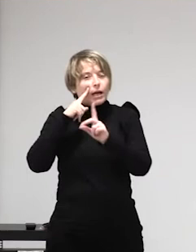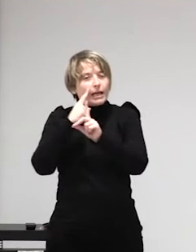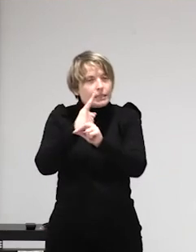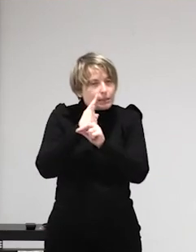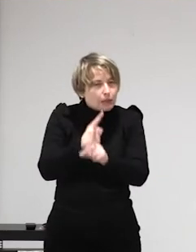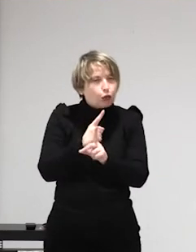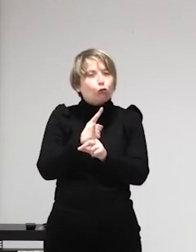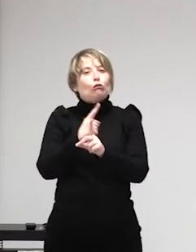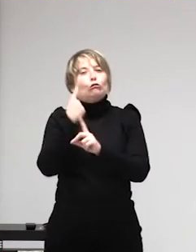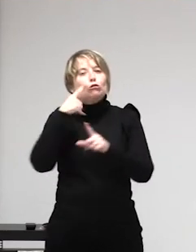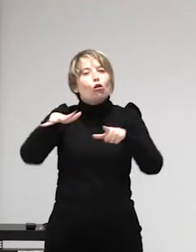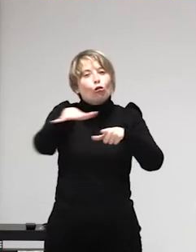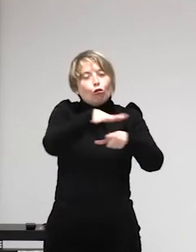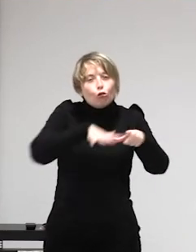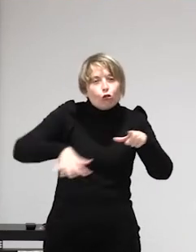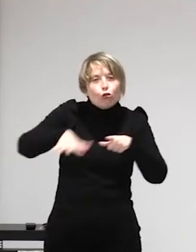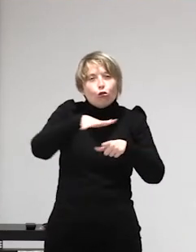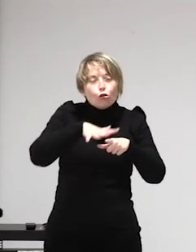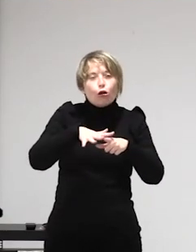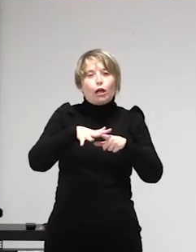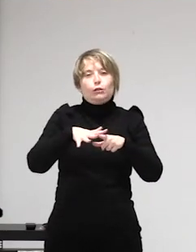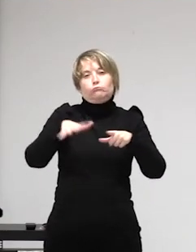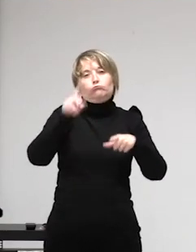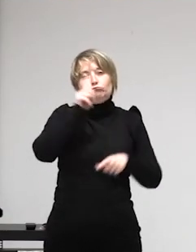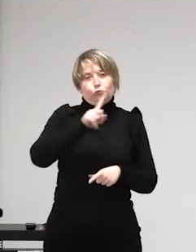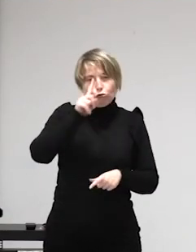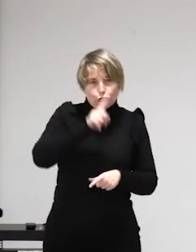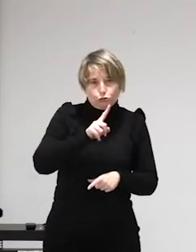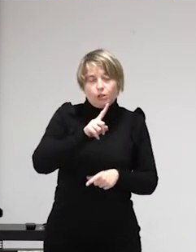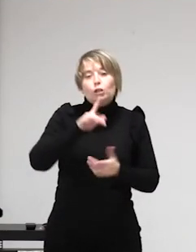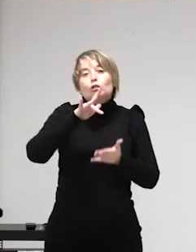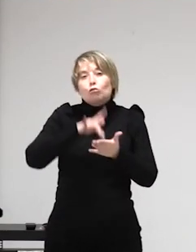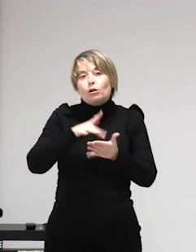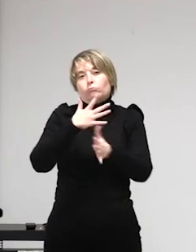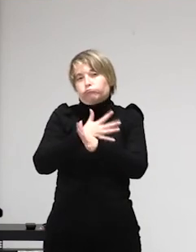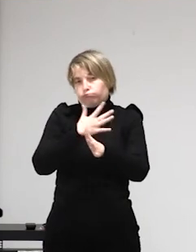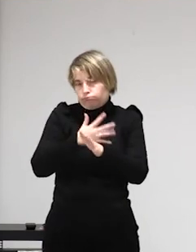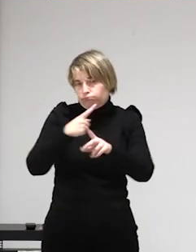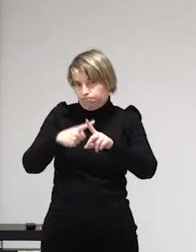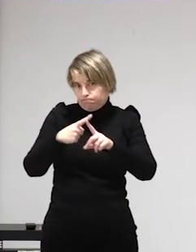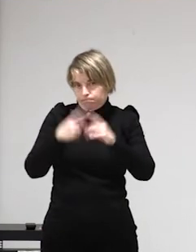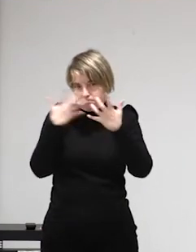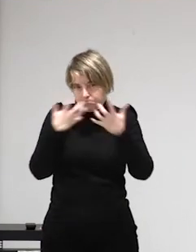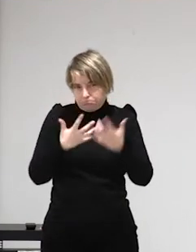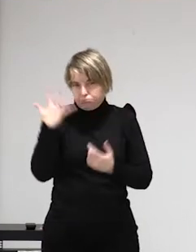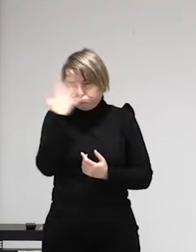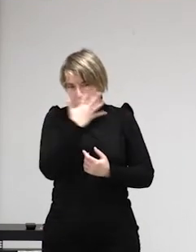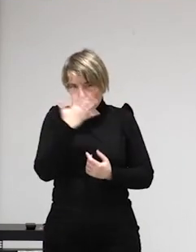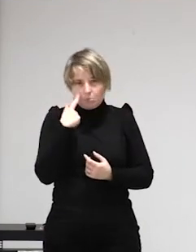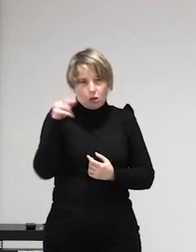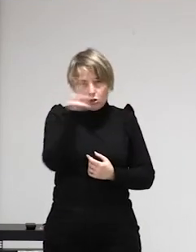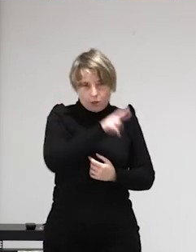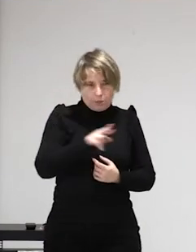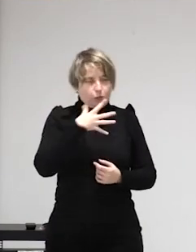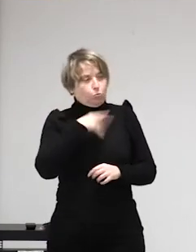es un informe realizado por el ministerio de interior de acuerdo aquí tenéis la barra de direcciones donde lo podéis toda esta información la tenéis en internet y es muy